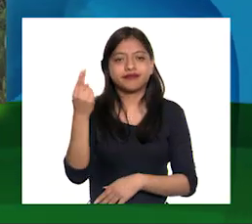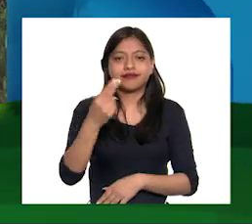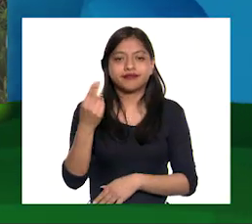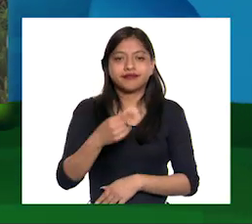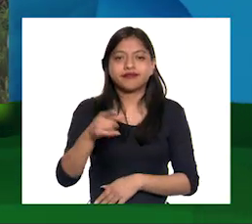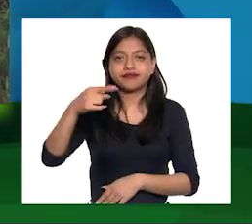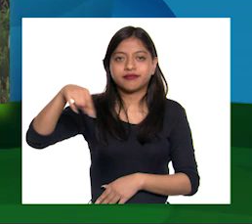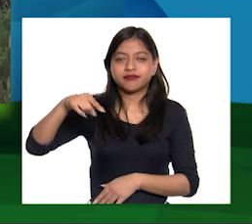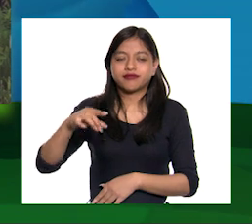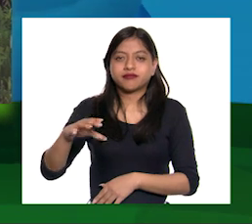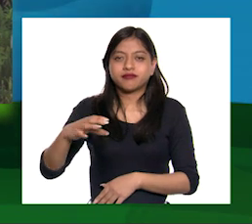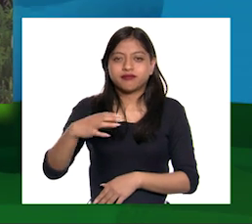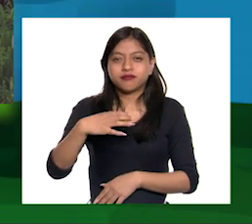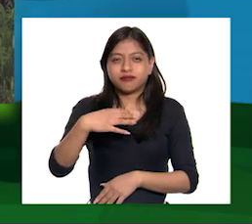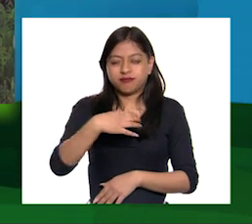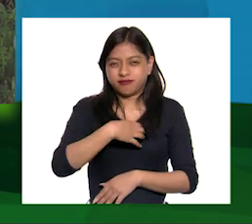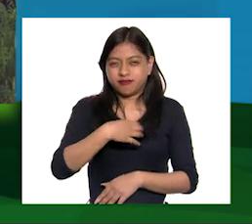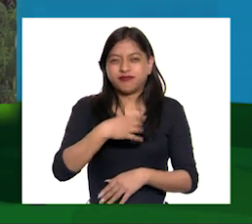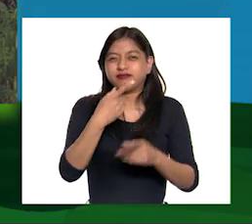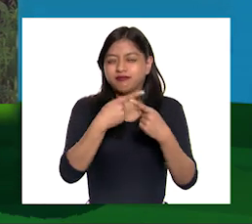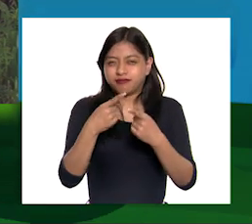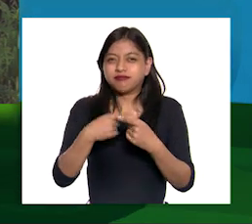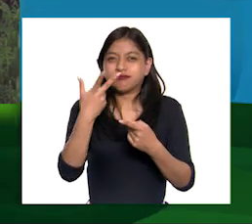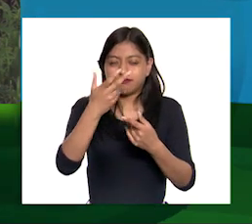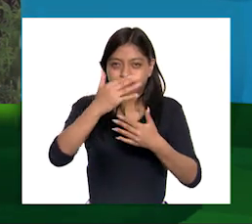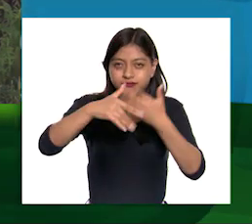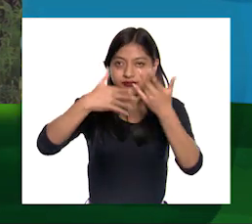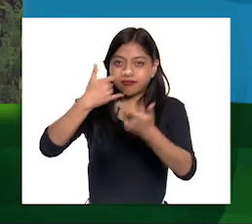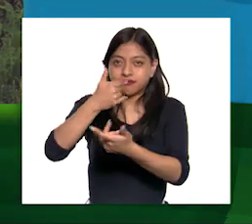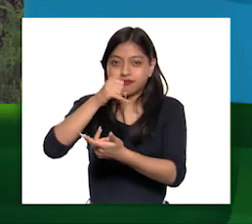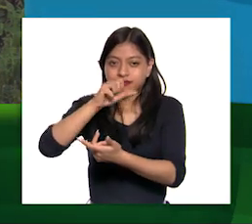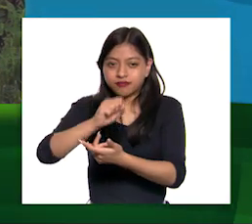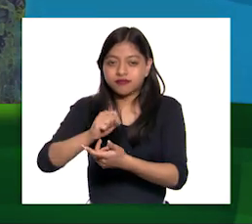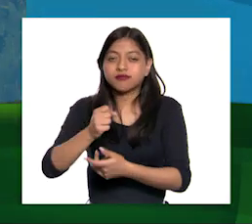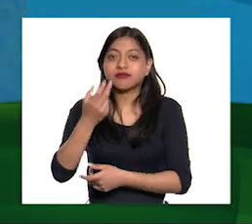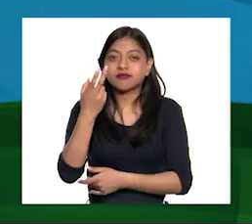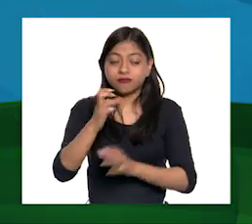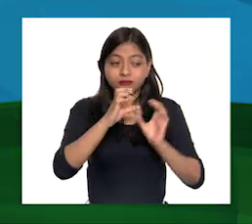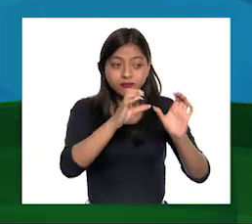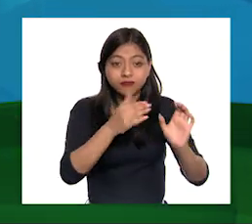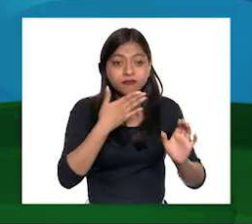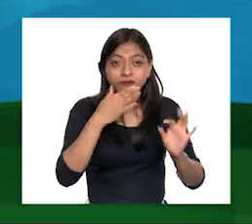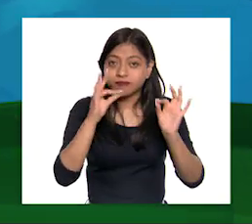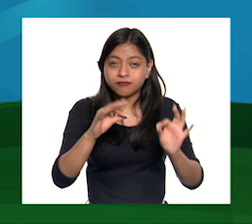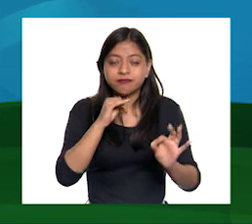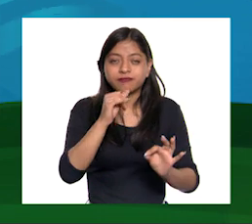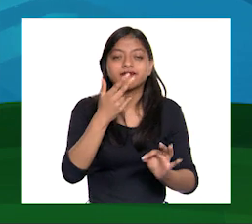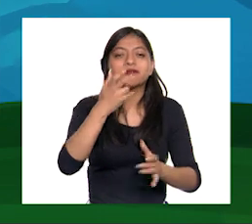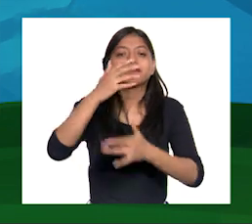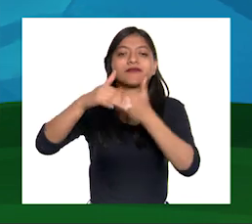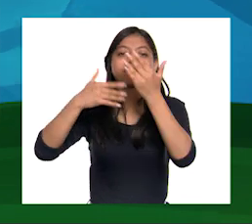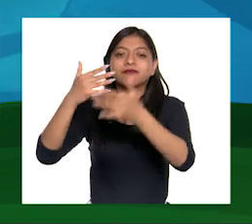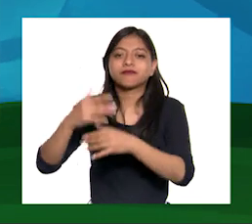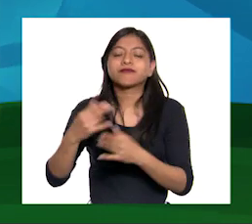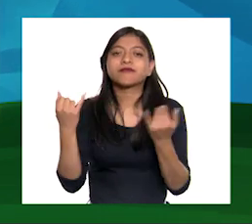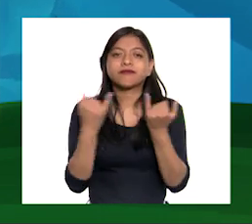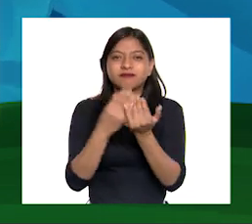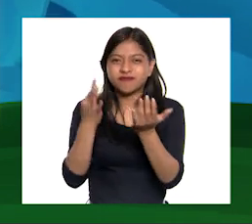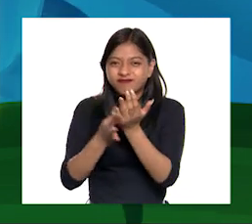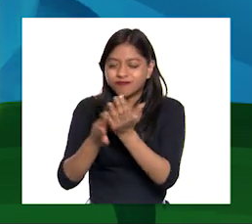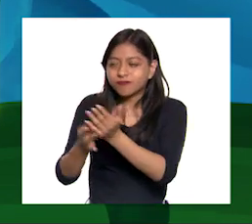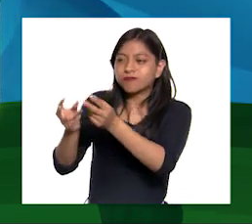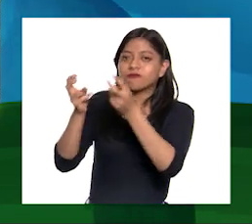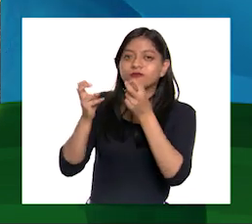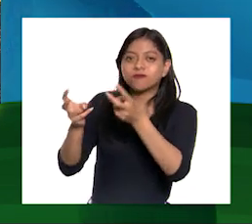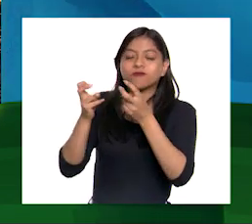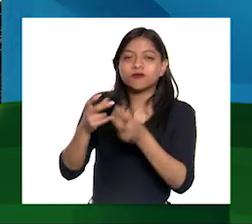animales además de los gases de sus desechos cuando tienen un mal manejo Minería, cuando se extrae petróleo, gas